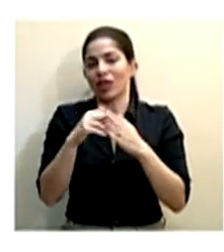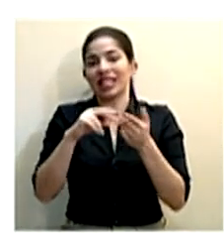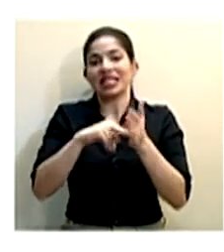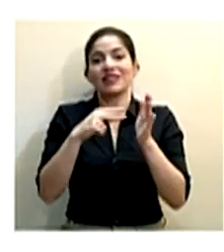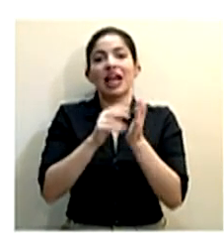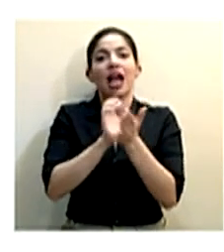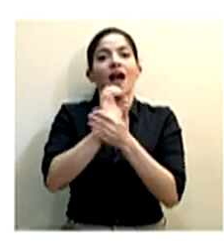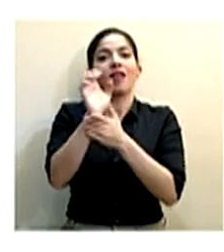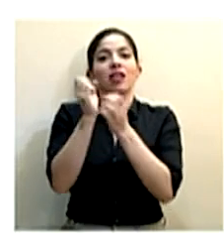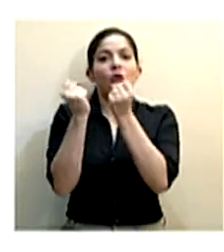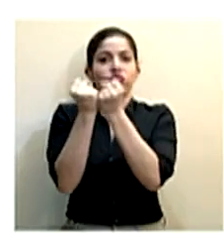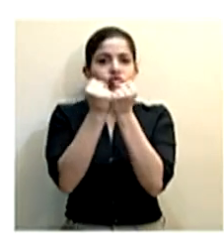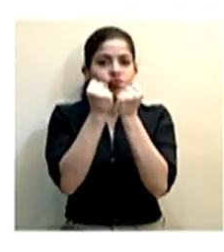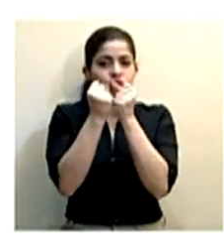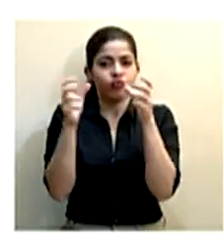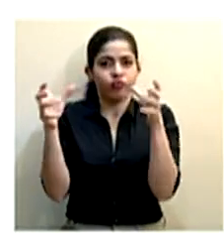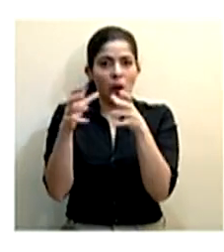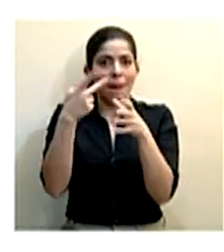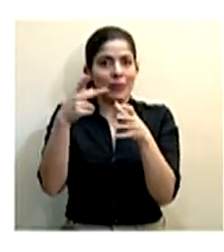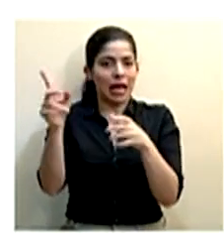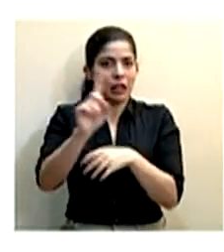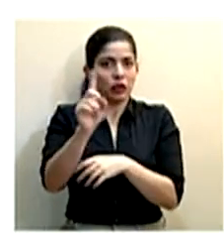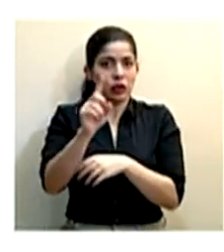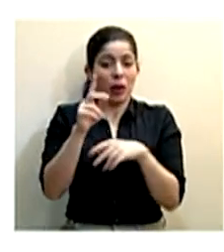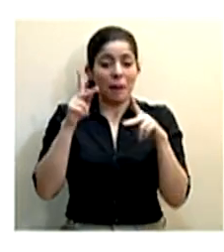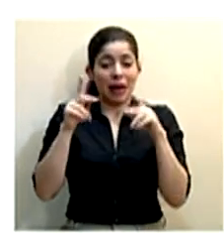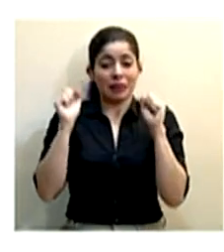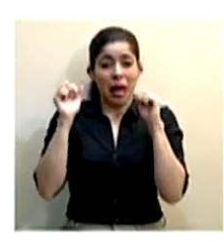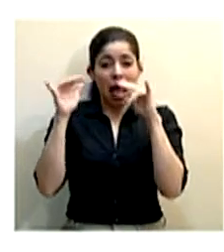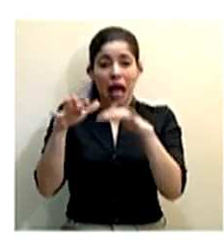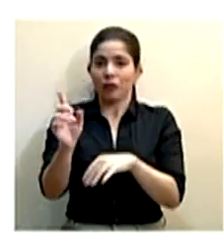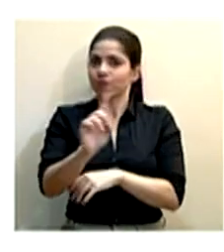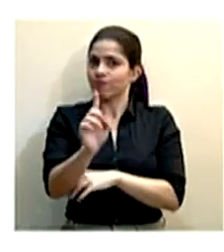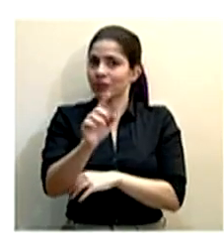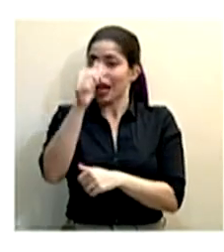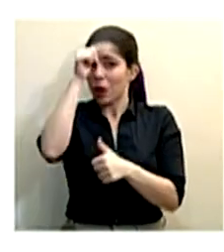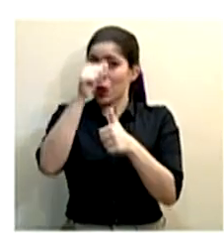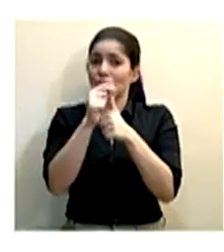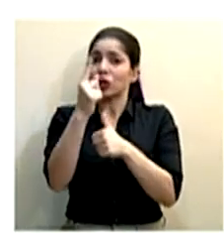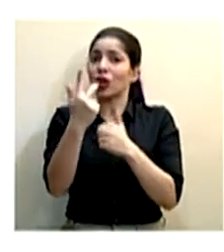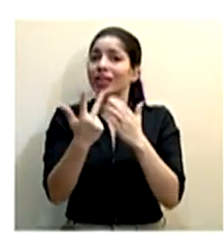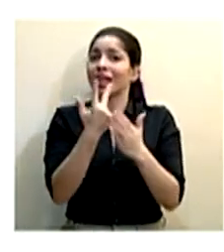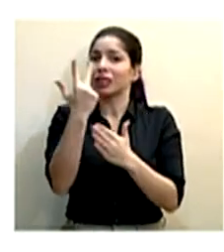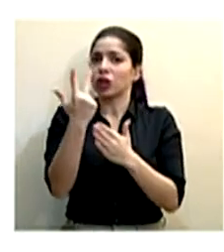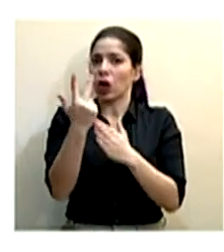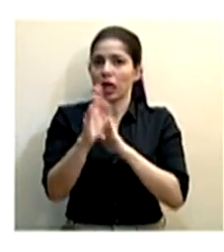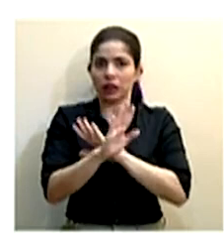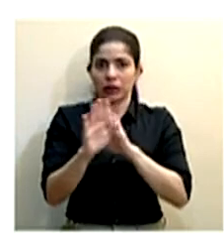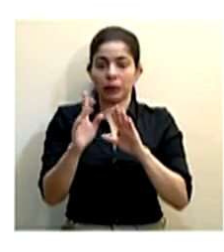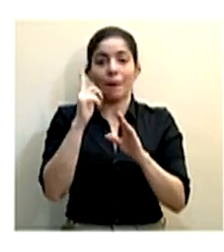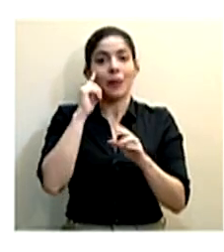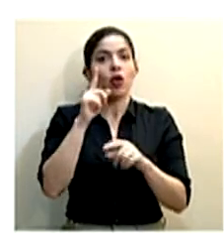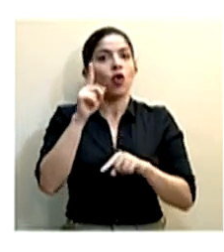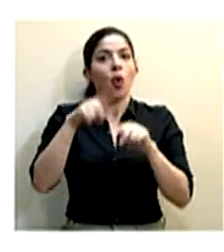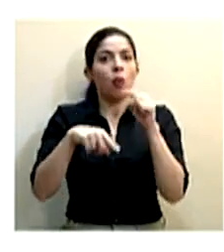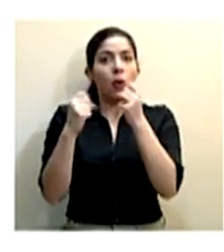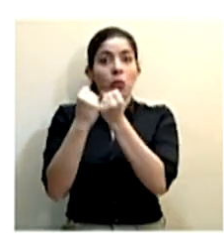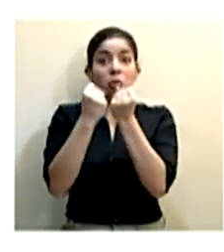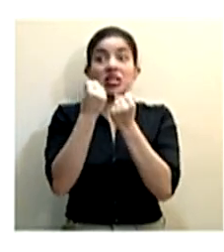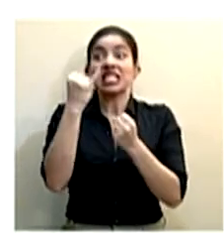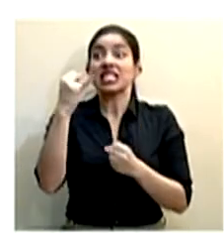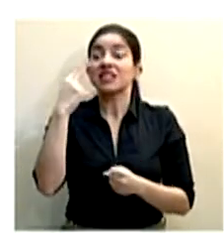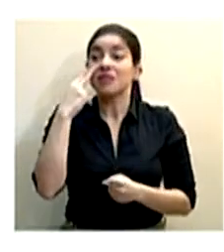conglomerados no es manejarse a ir a abarrotar las playas. Recordemos que es una franja de tres horas, ocupamos no conglomeraciones. Si vemos que hay